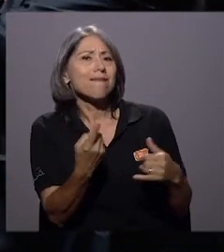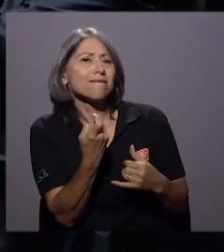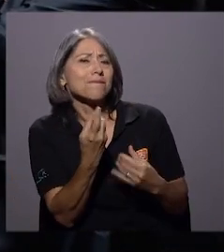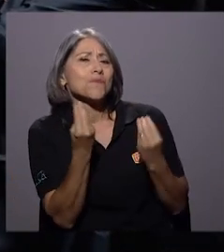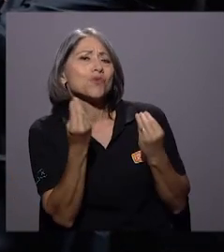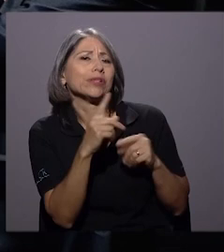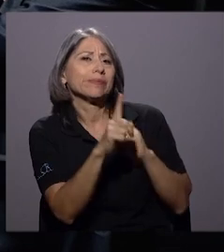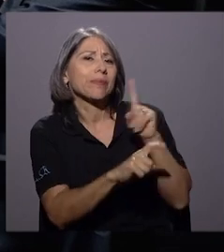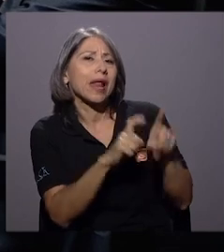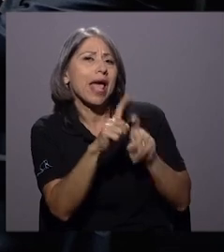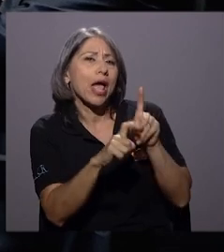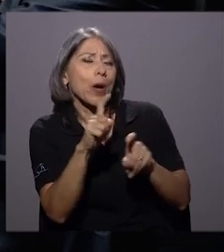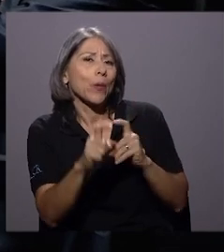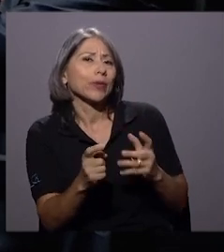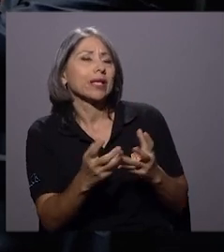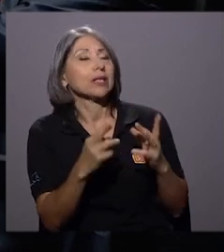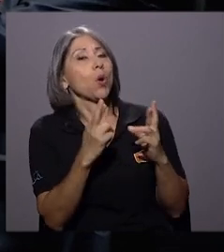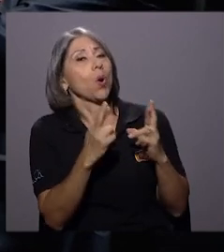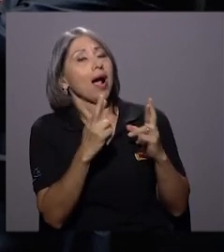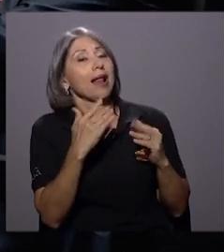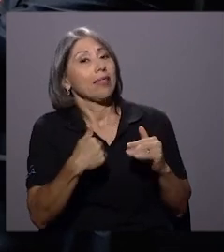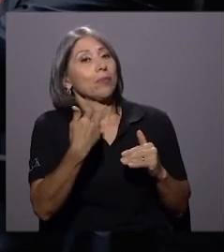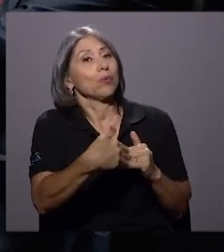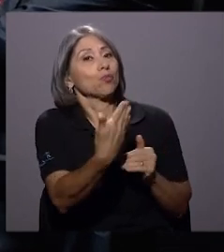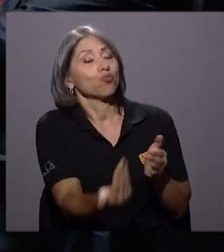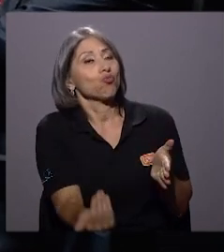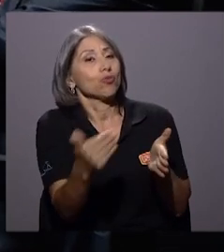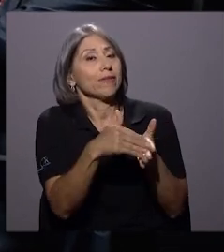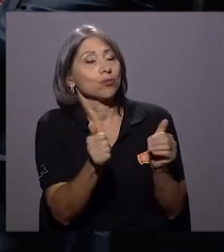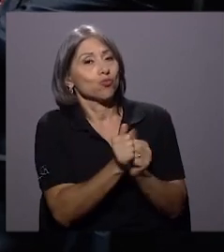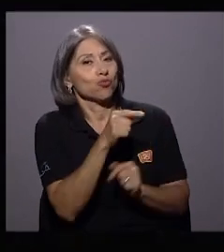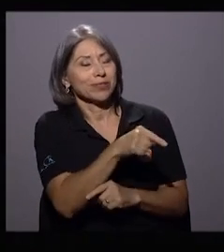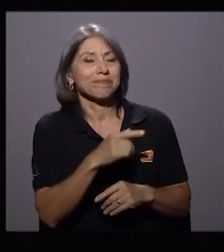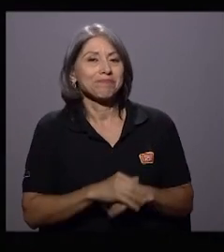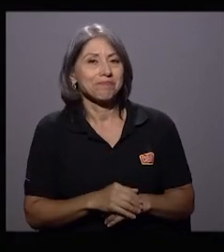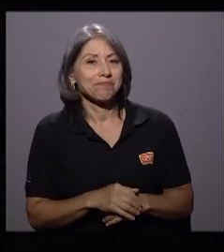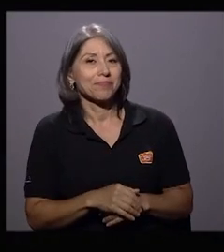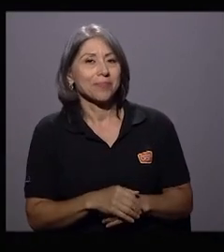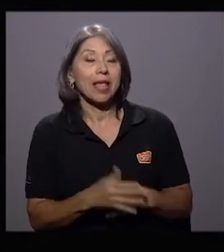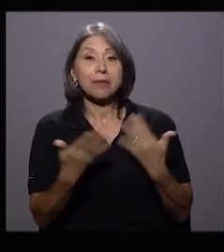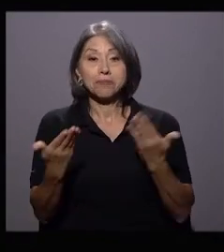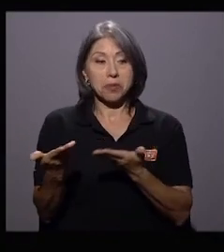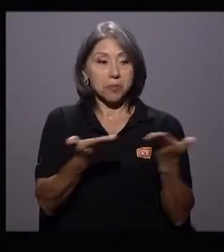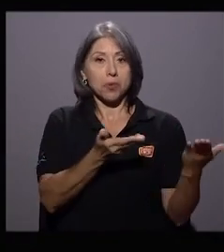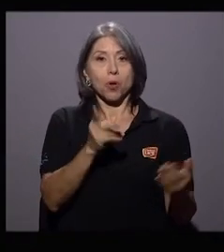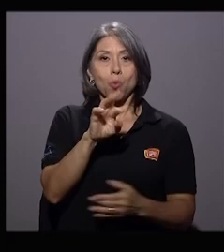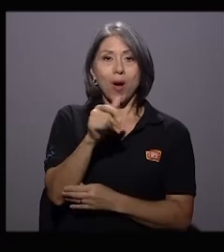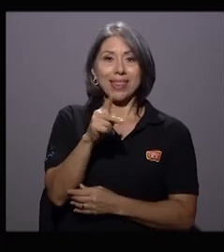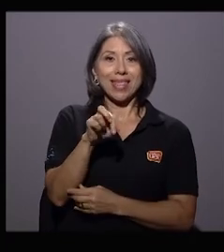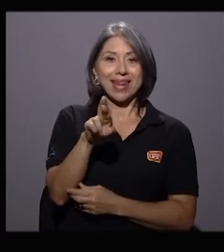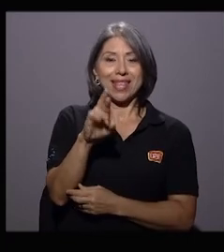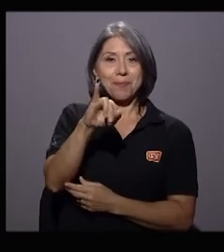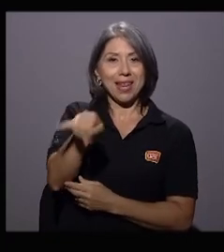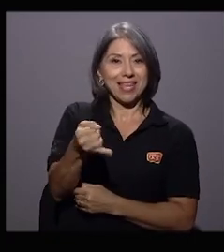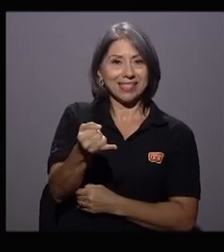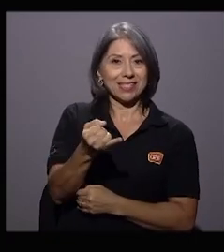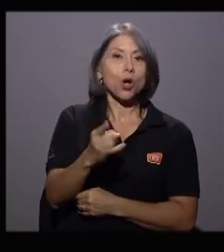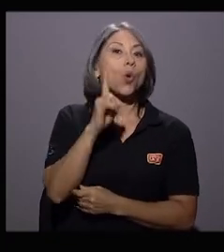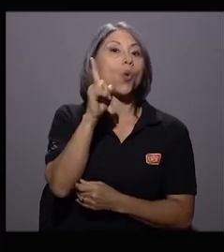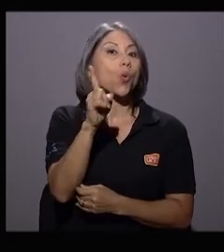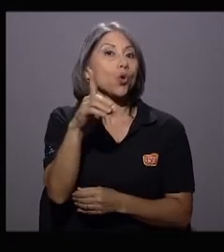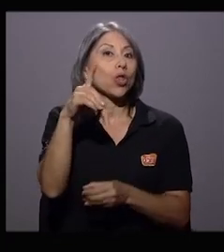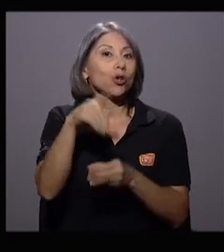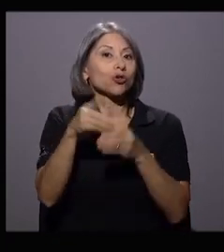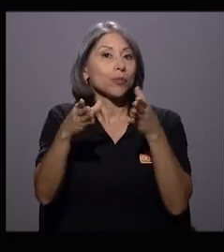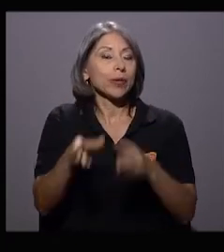y quiero, ojalá, tener un espacio con usted adicional en el futuro. Hemos estado con Don Warner Jiménez, uno, como les decía, de los